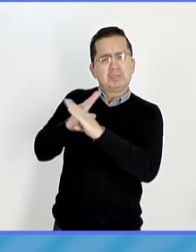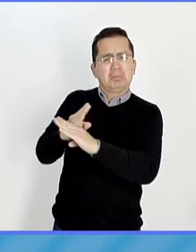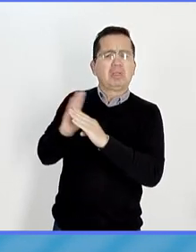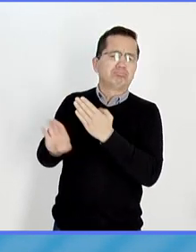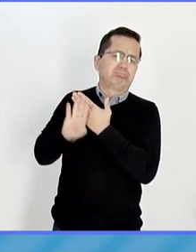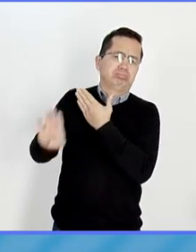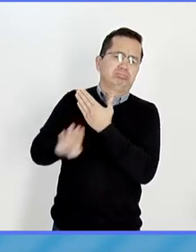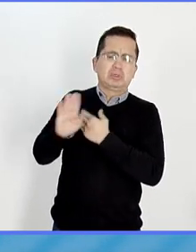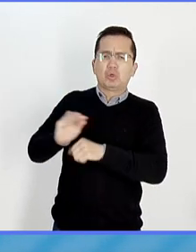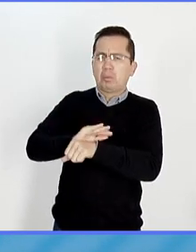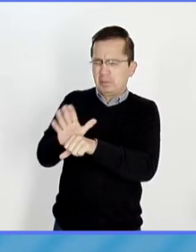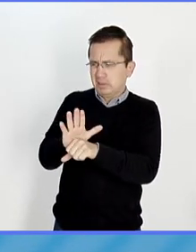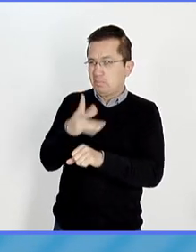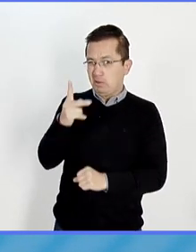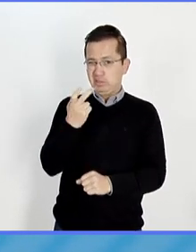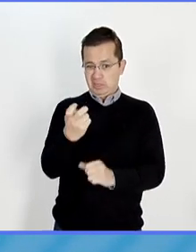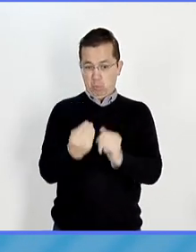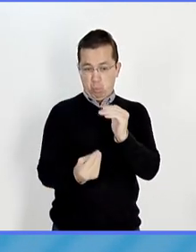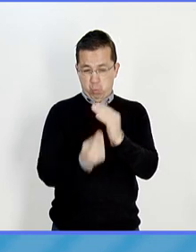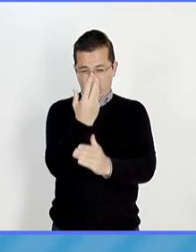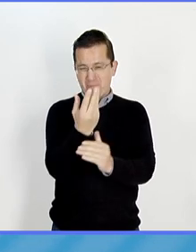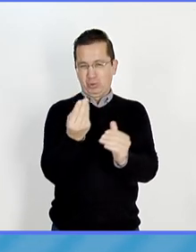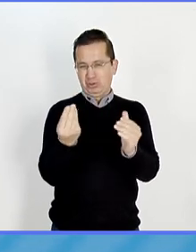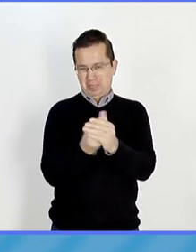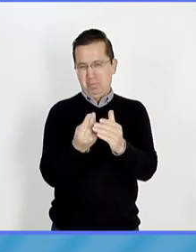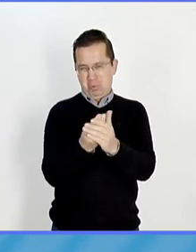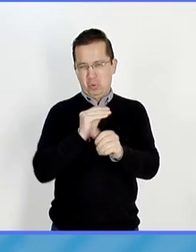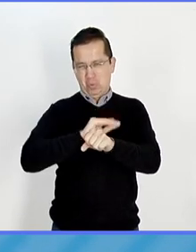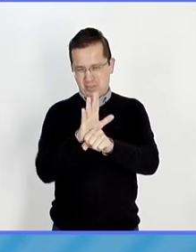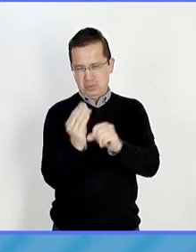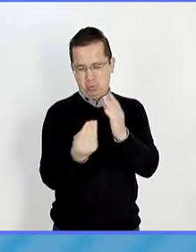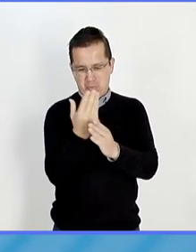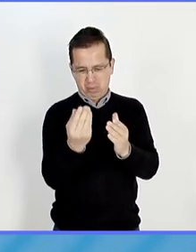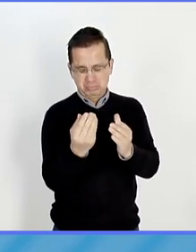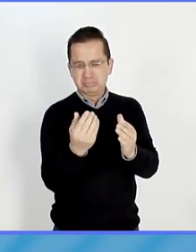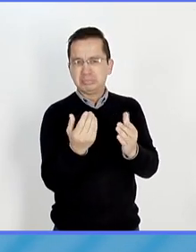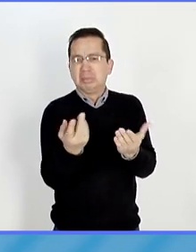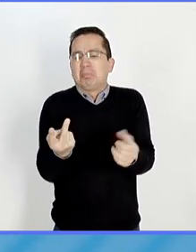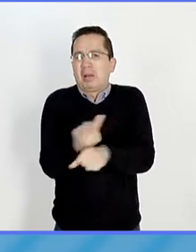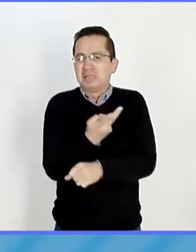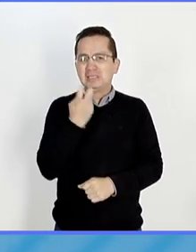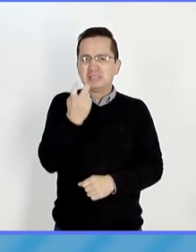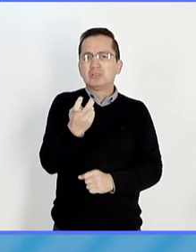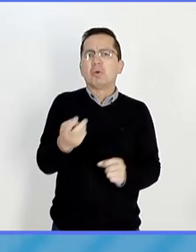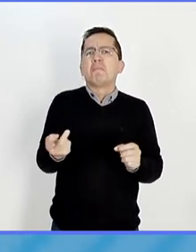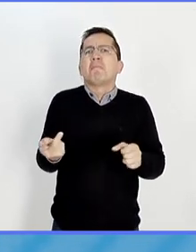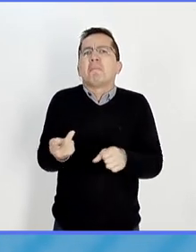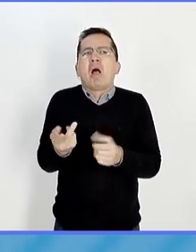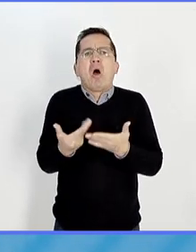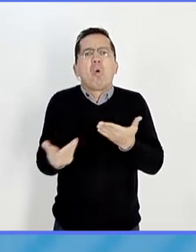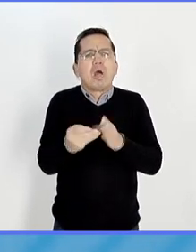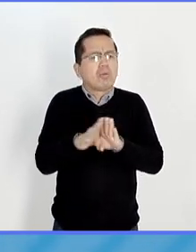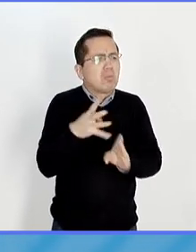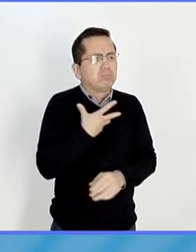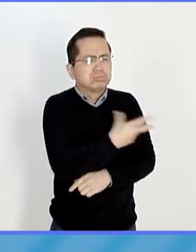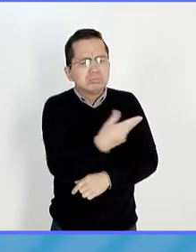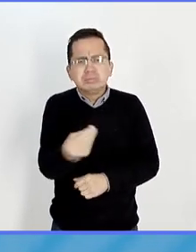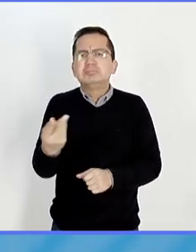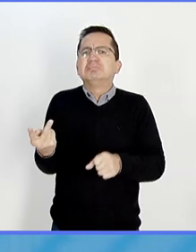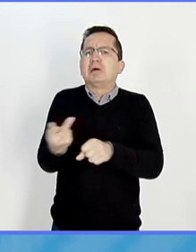ocupa con respecto a los otros virus que hemos conocido y que se han ido sucediendo e incluso conviviendo.